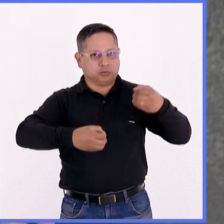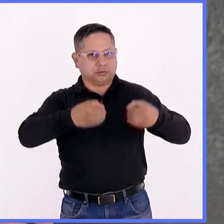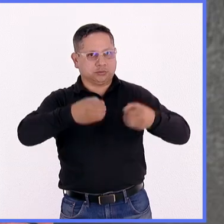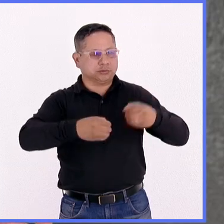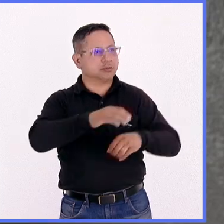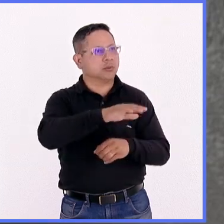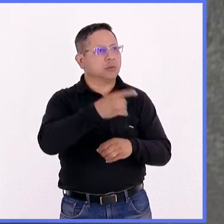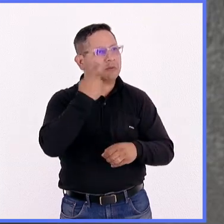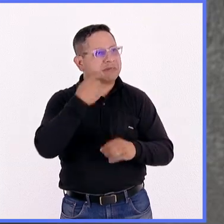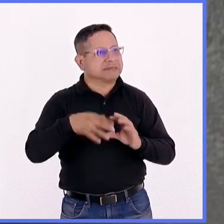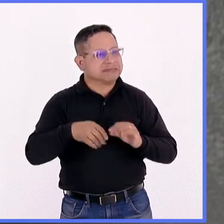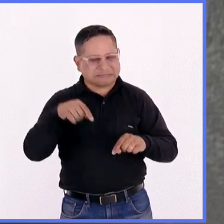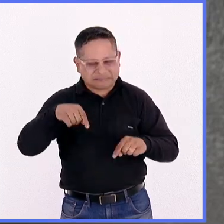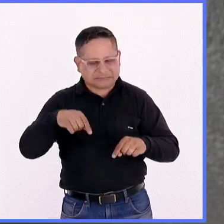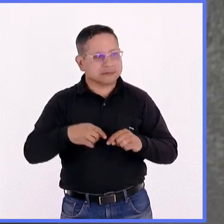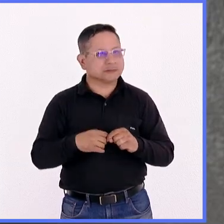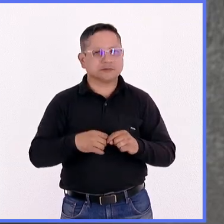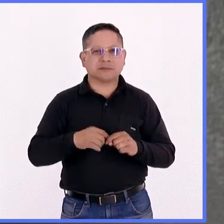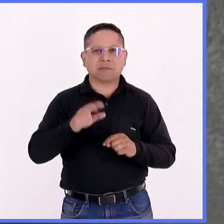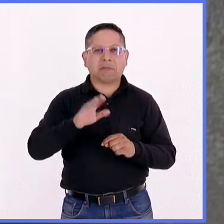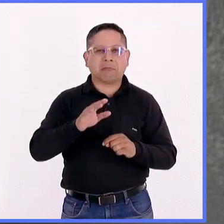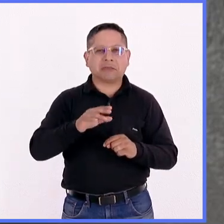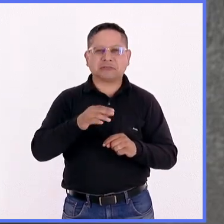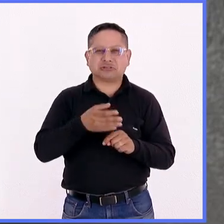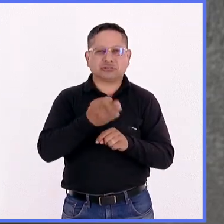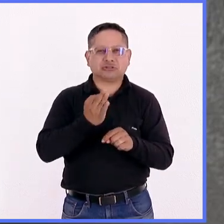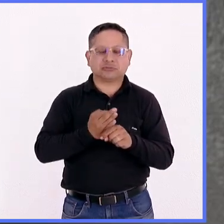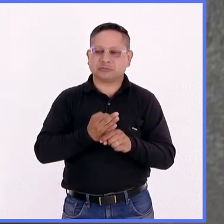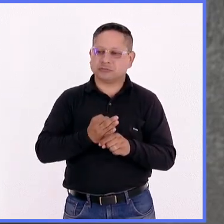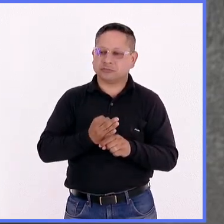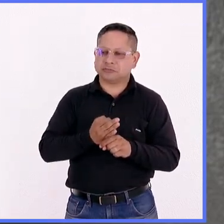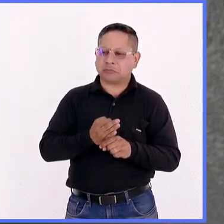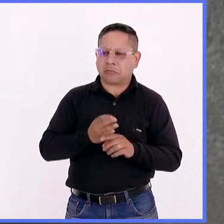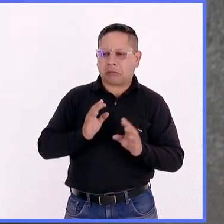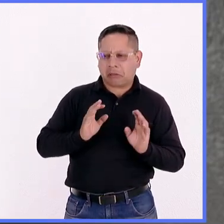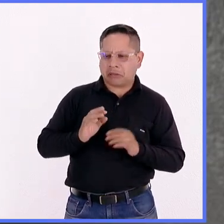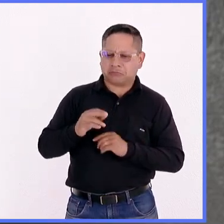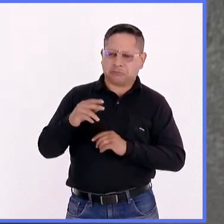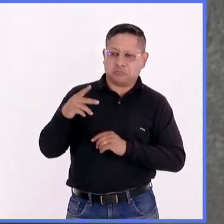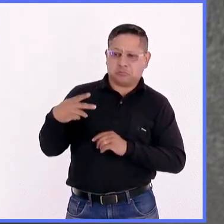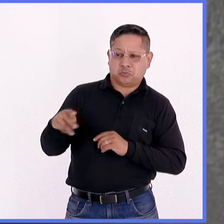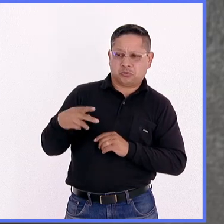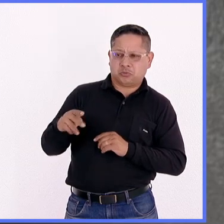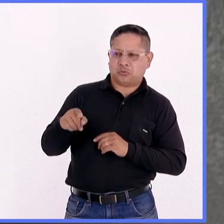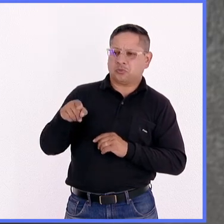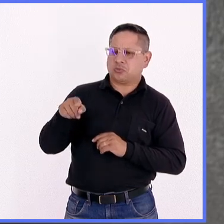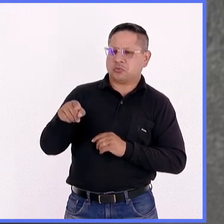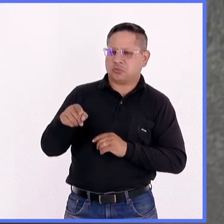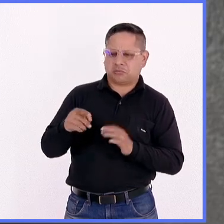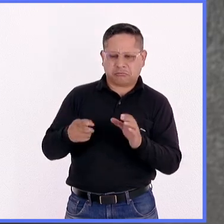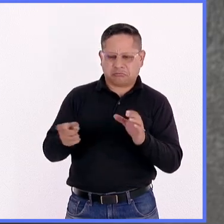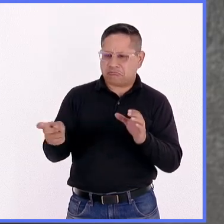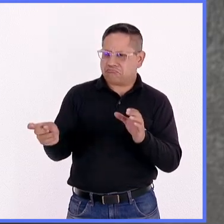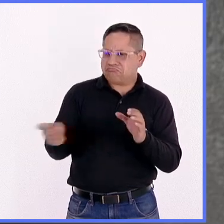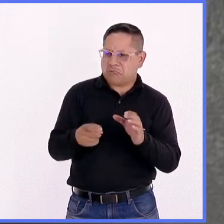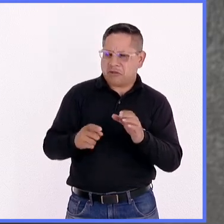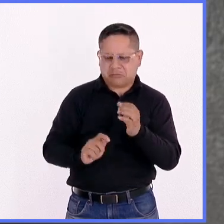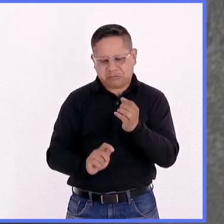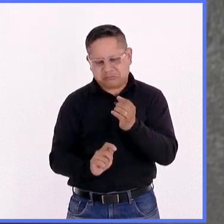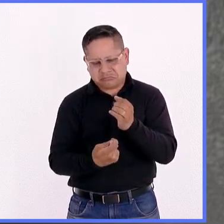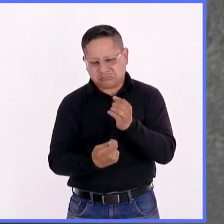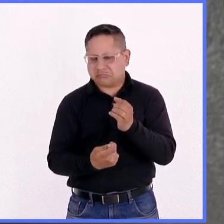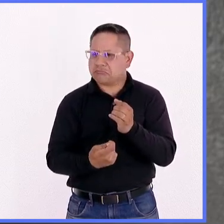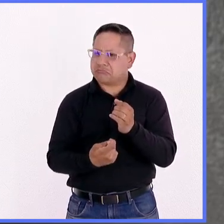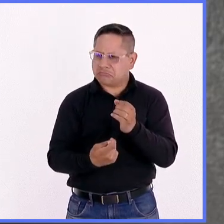solución perfecta, así como de caricatura. Nos permitieron que al cohete que se iba a colocar, le hiciéramos un pequeño orificio abajo.